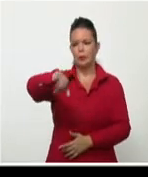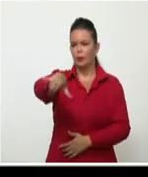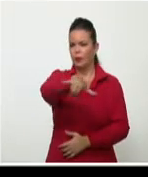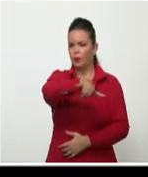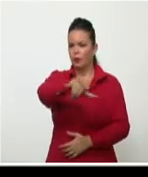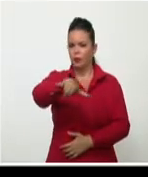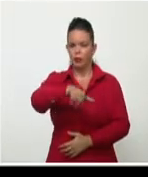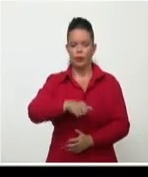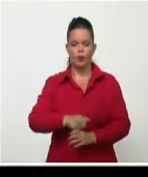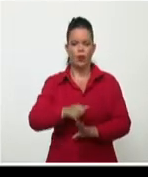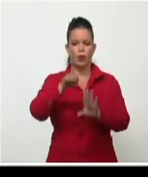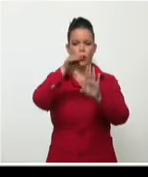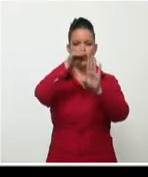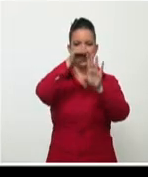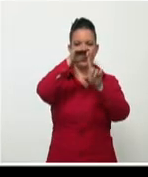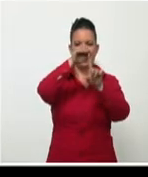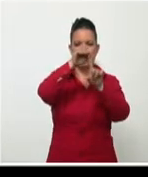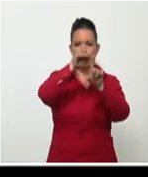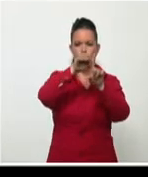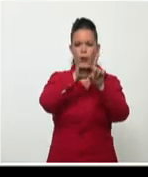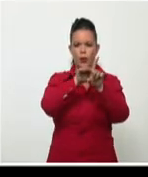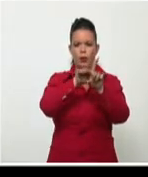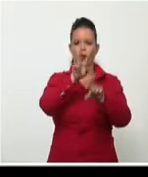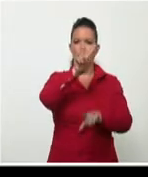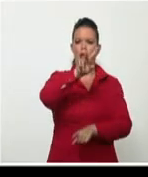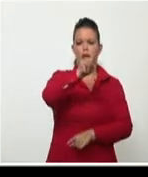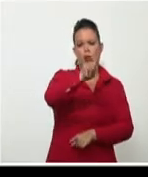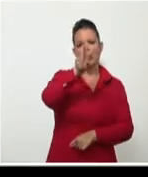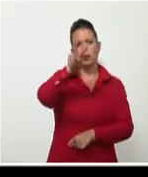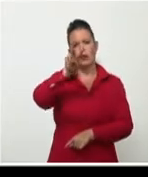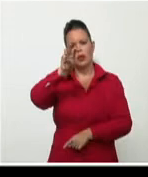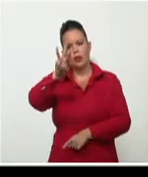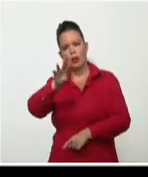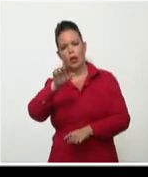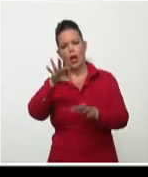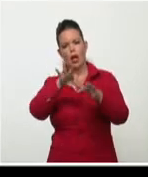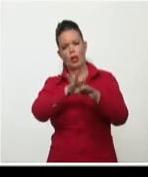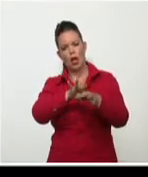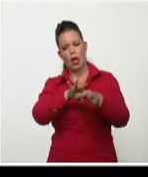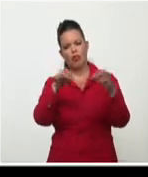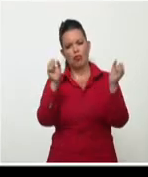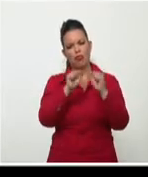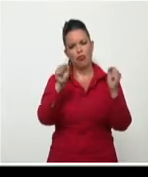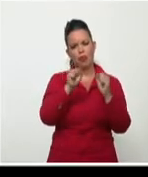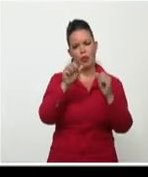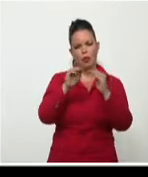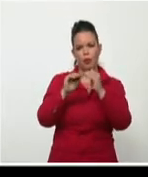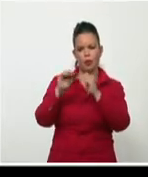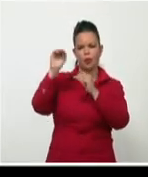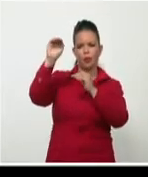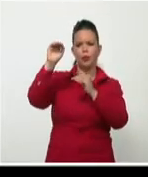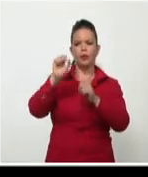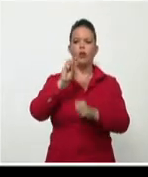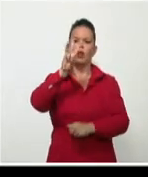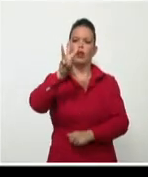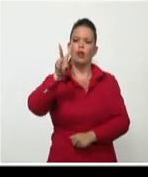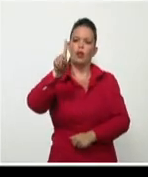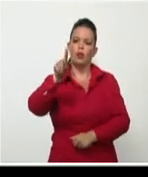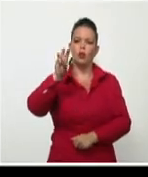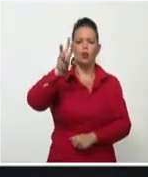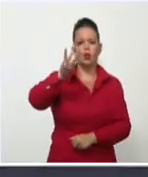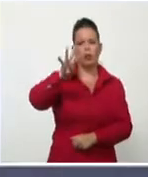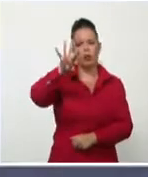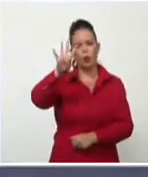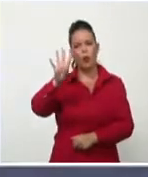extremas, muy poca variación, mínimas entre 21 y 23 grados y las máximas por encima de los 31 y hasta 34 grados Celsius, sobre todo en localidades